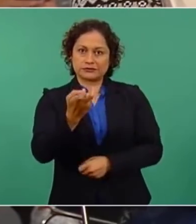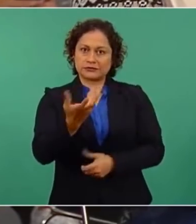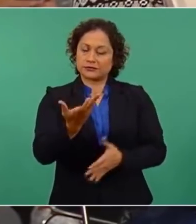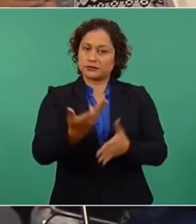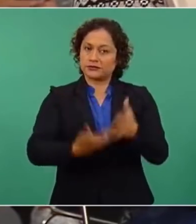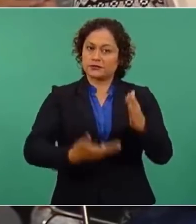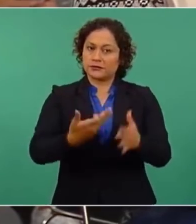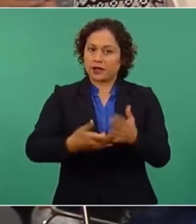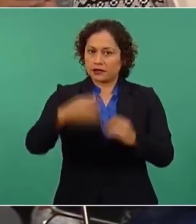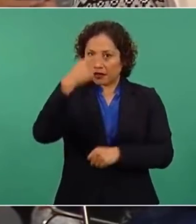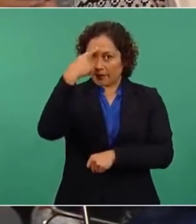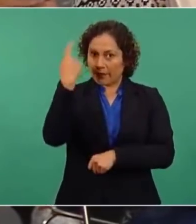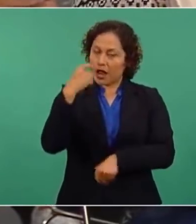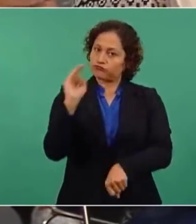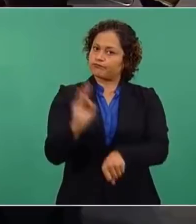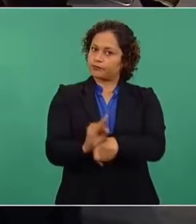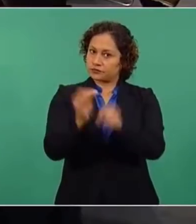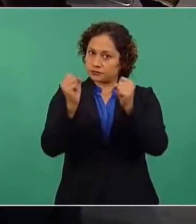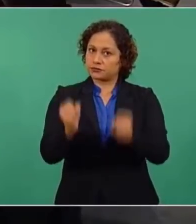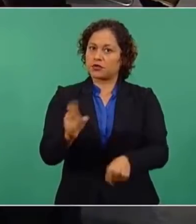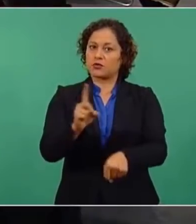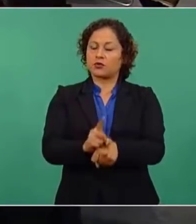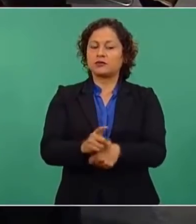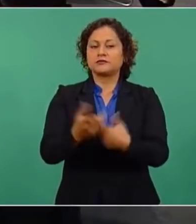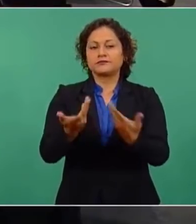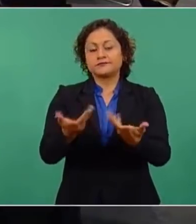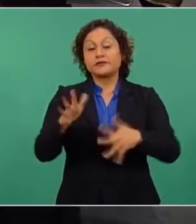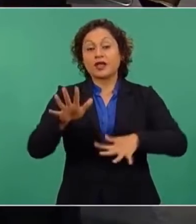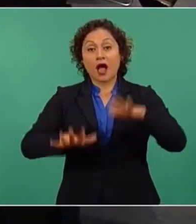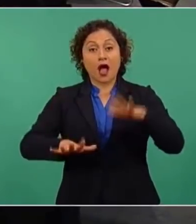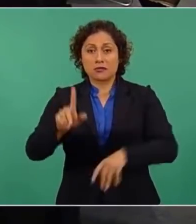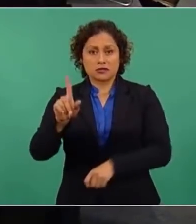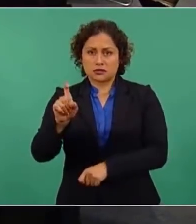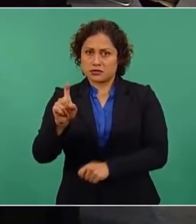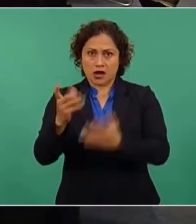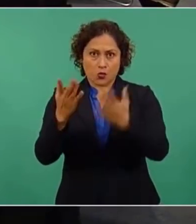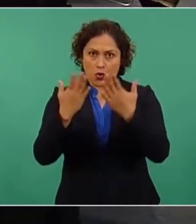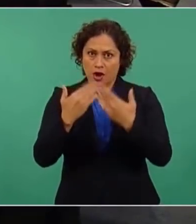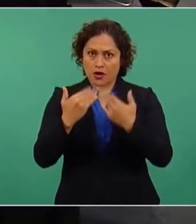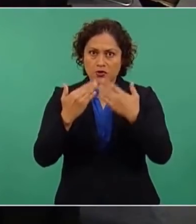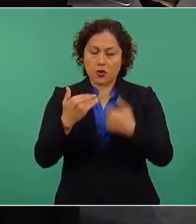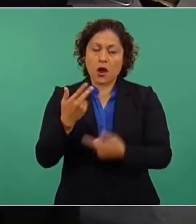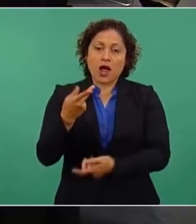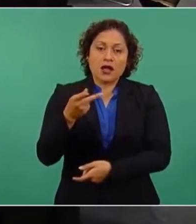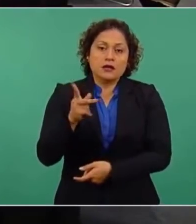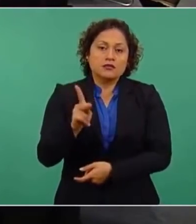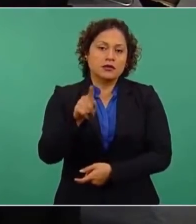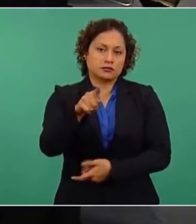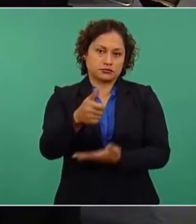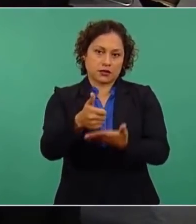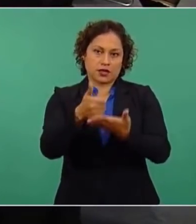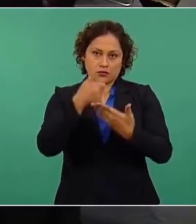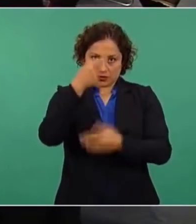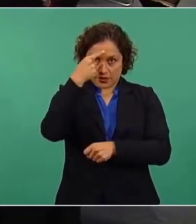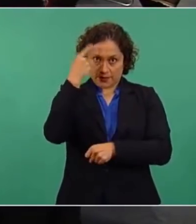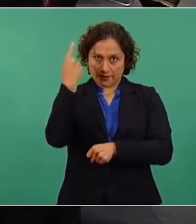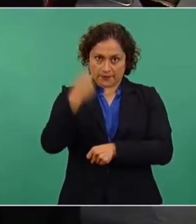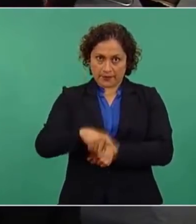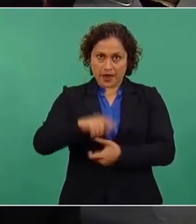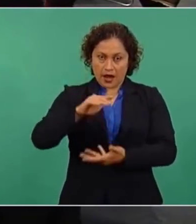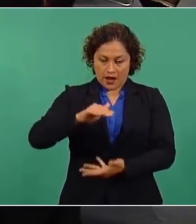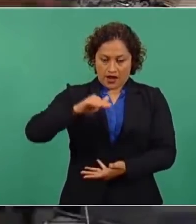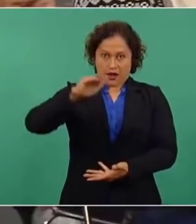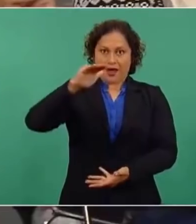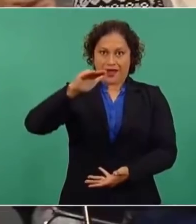no hay agua, pero con los lavamanos portátiles pudiera ser una